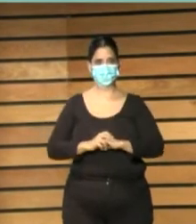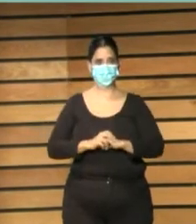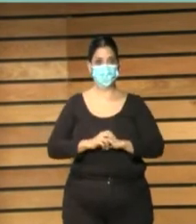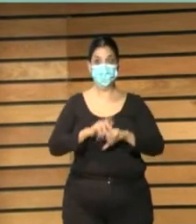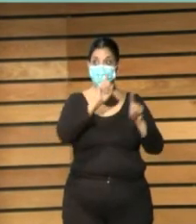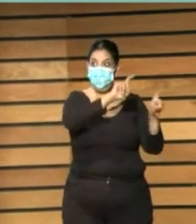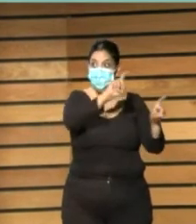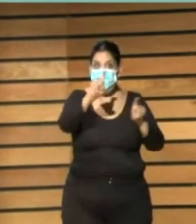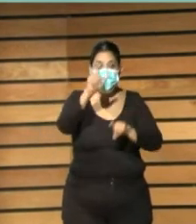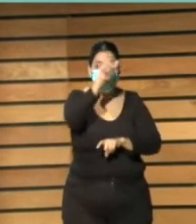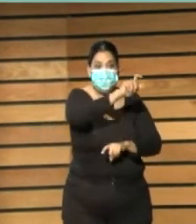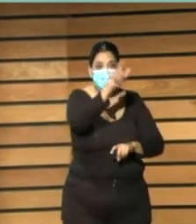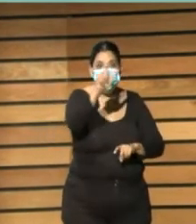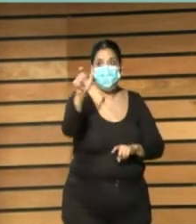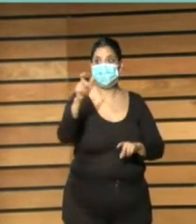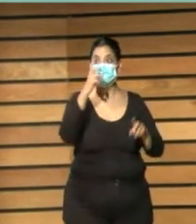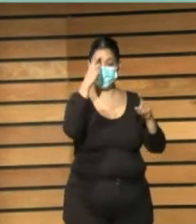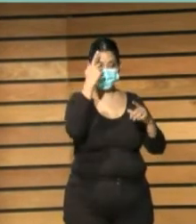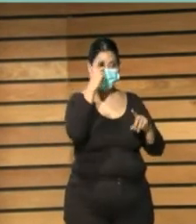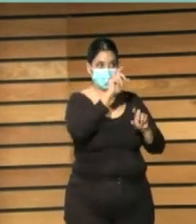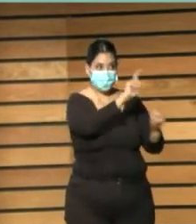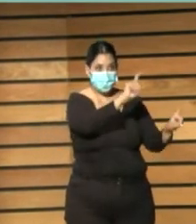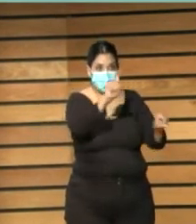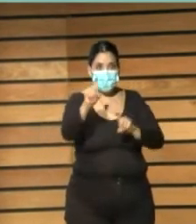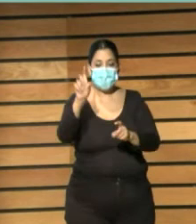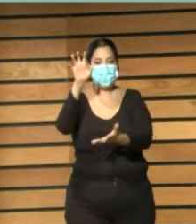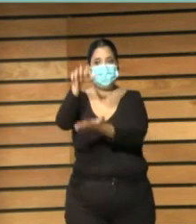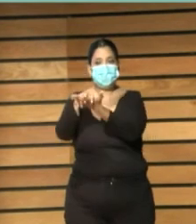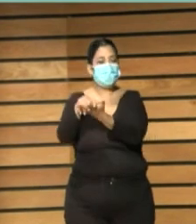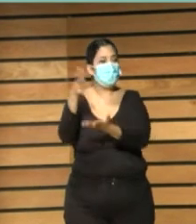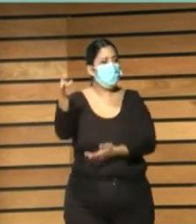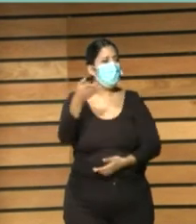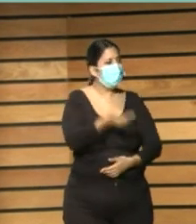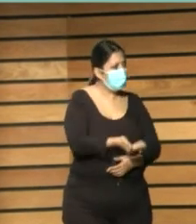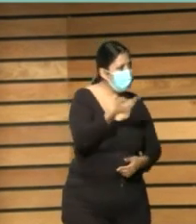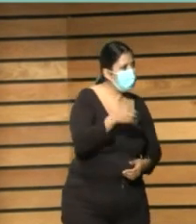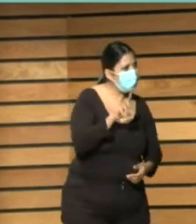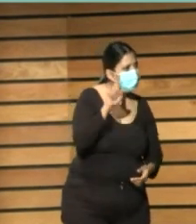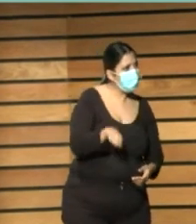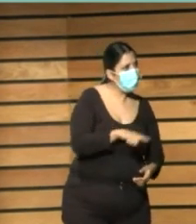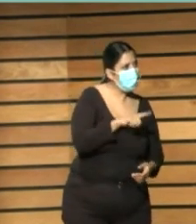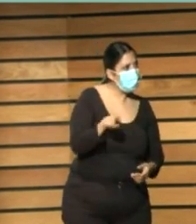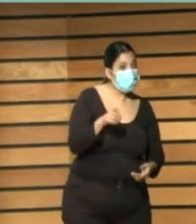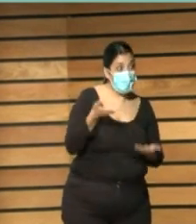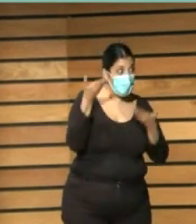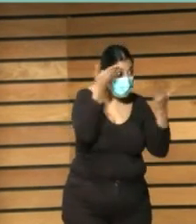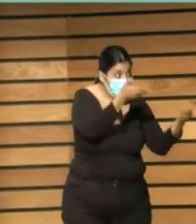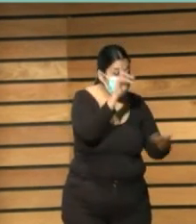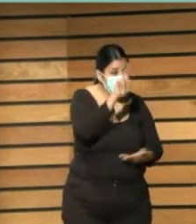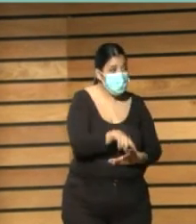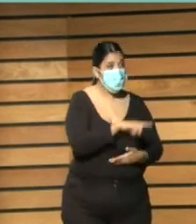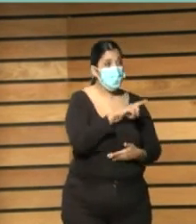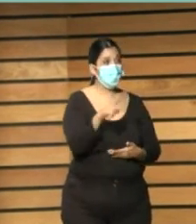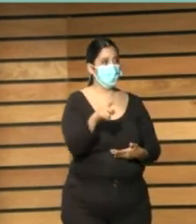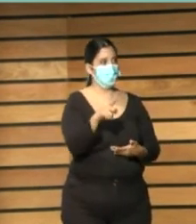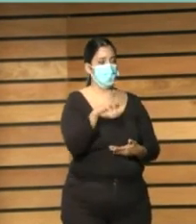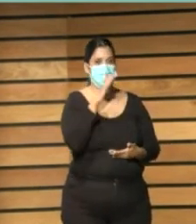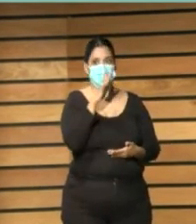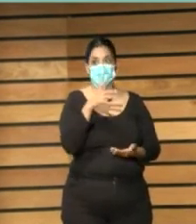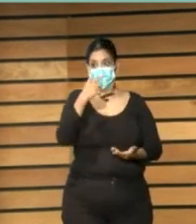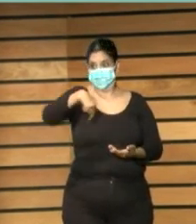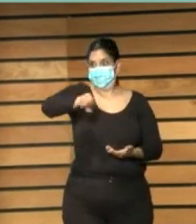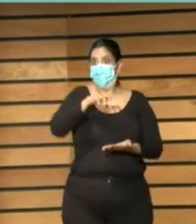estamos haciendo y en preguntarles ¿qué valor tiene para ti? ¿sabéis? que ha habido una línea de trabajo durante varios años